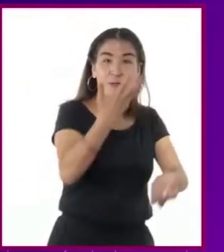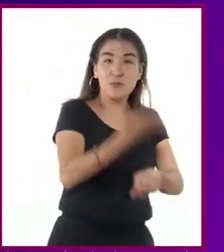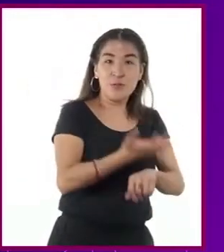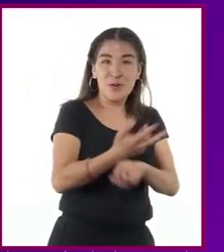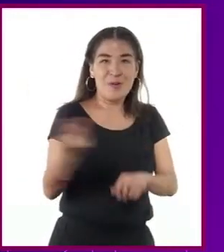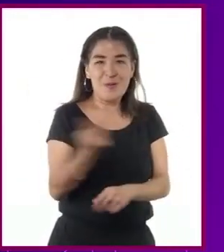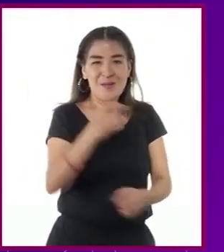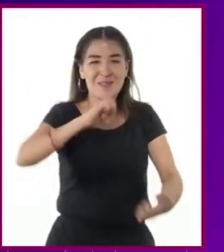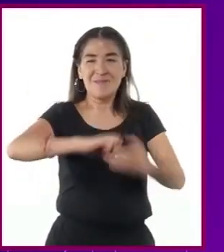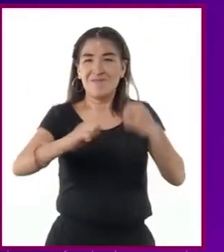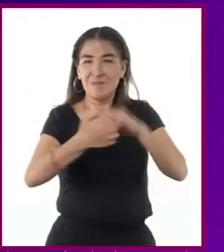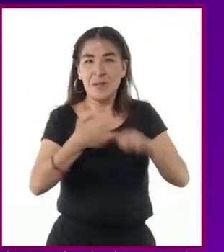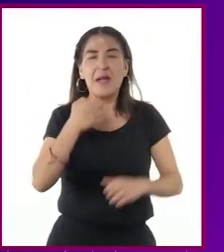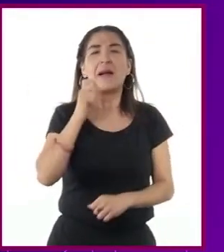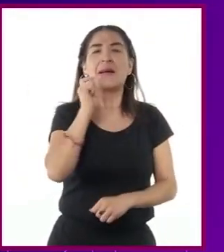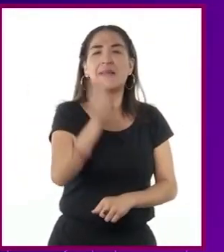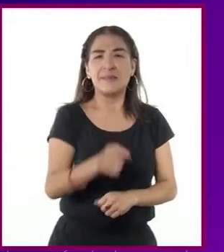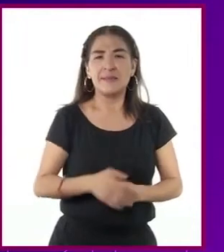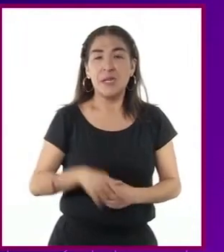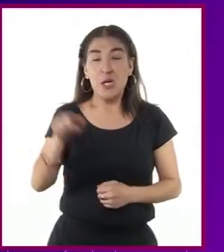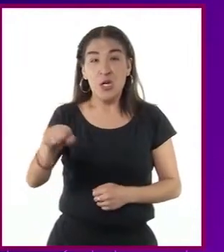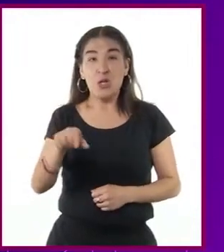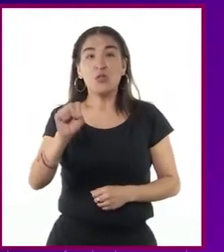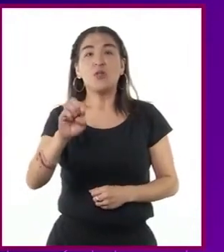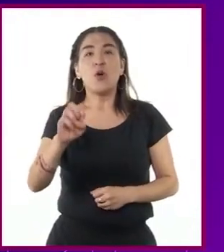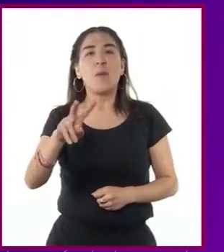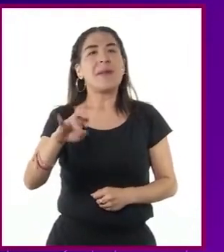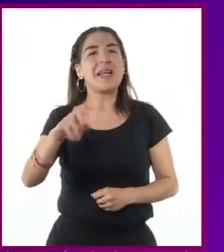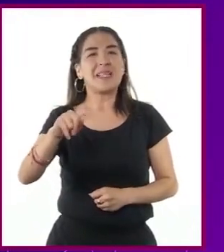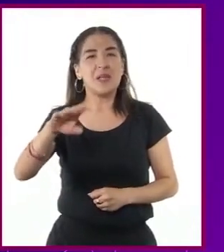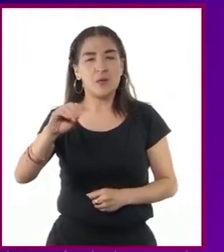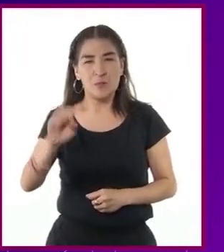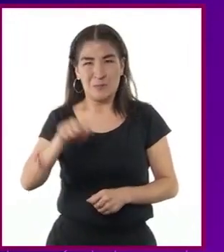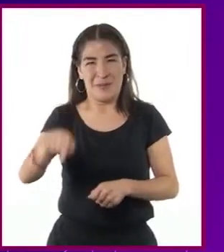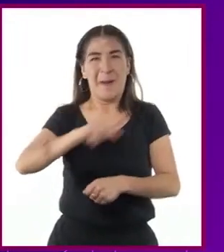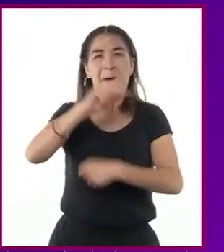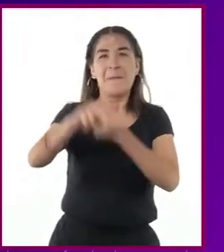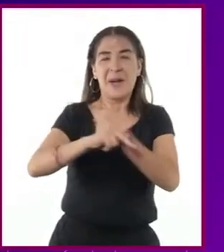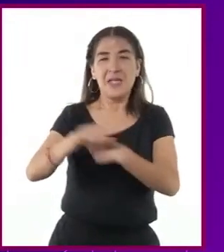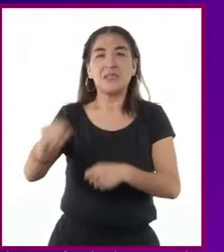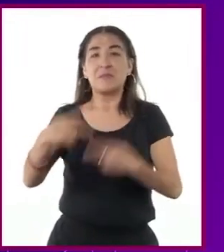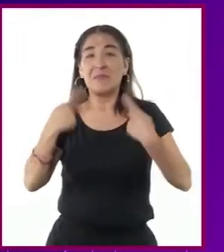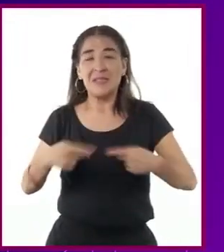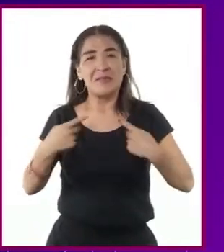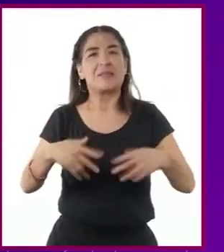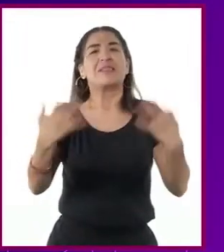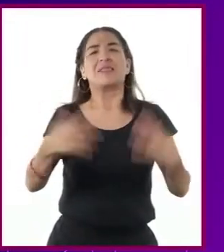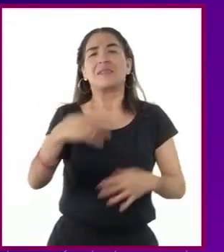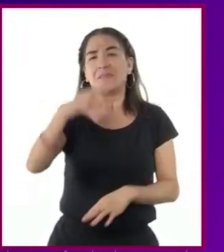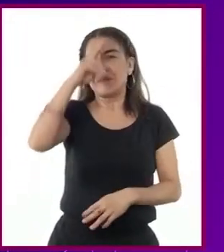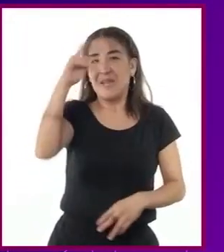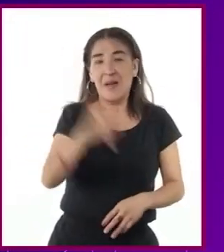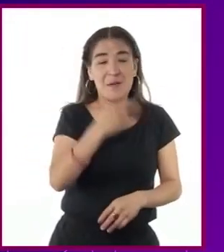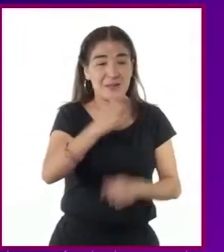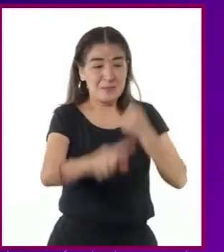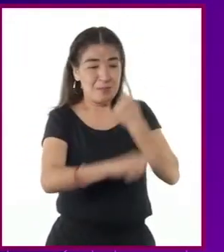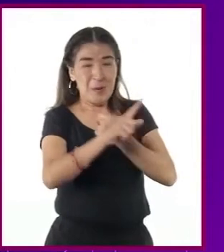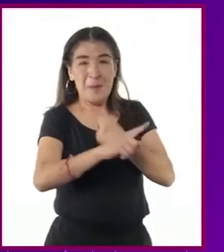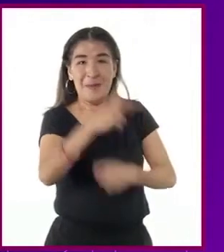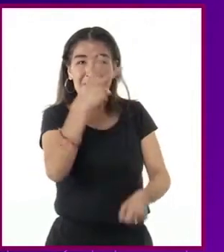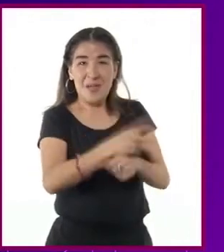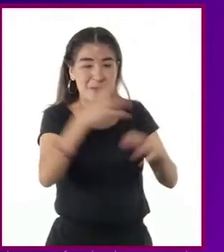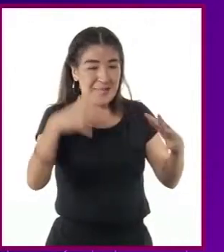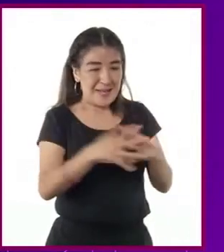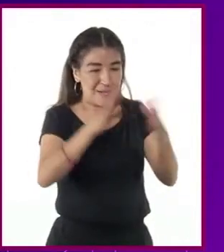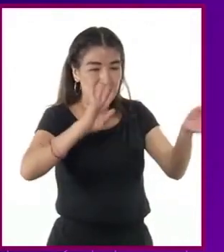soviéticos habían sufrido realmente la peor parte de la Segunda Guerra Mundial, habían